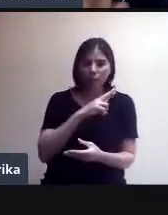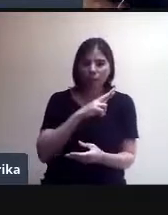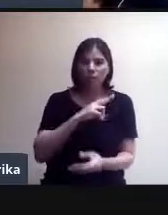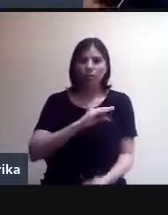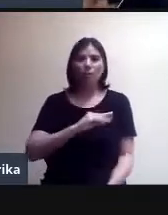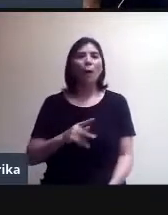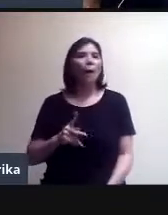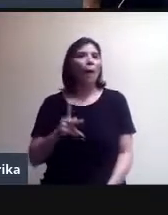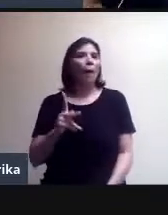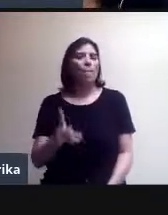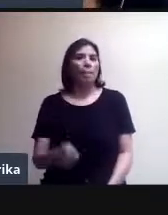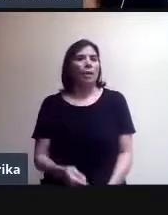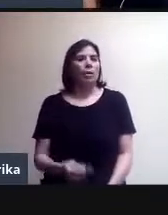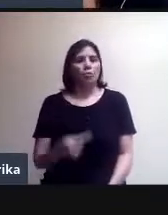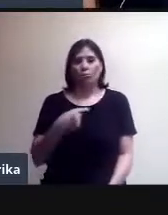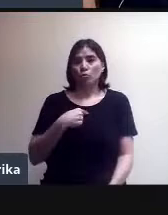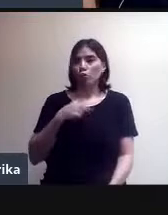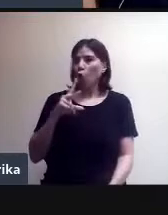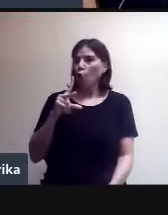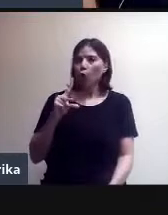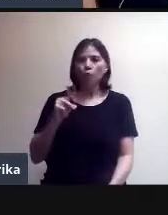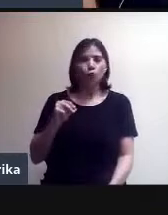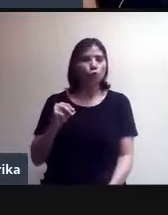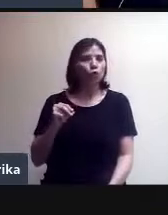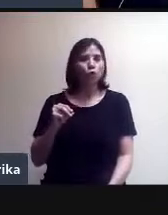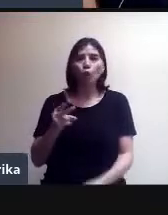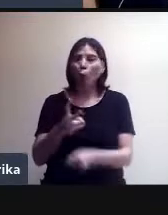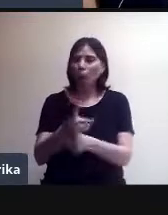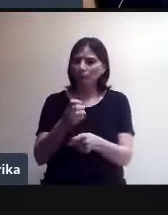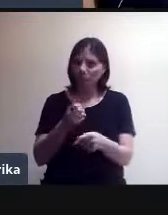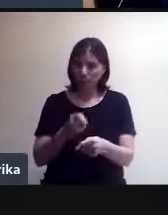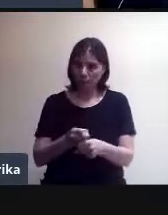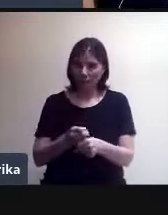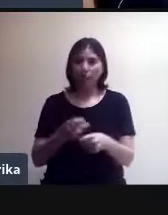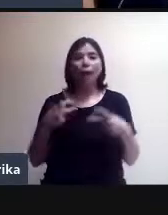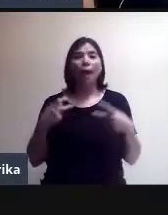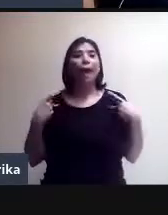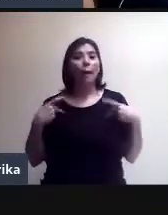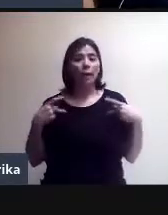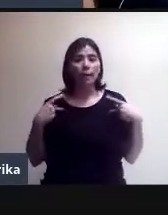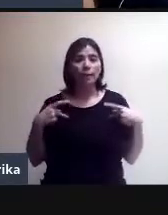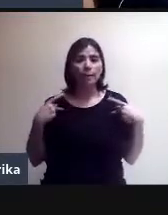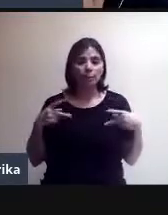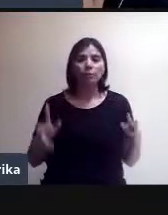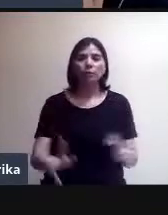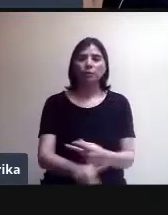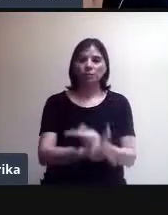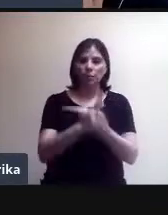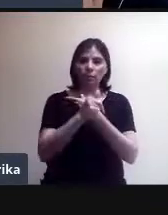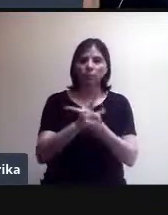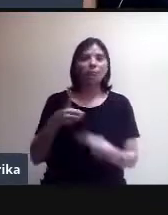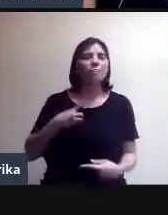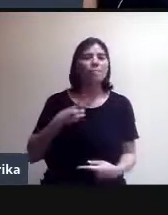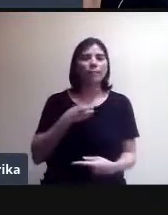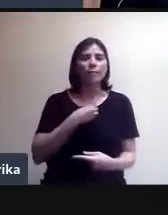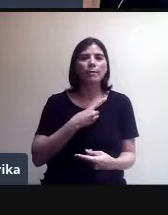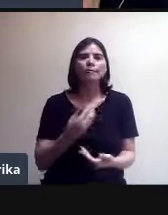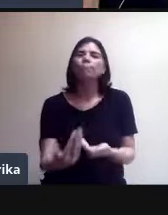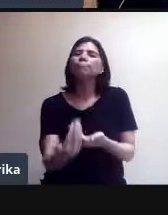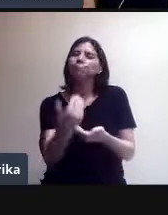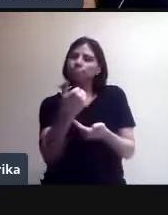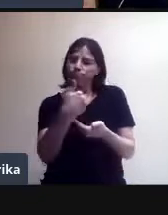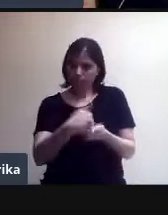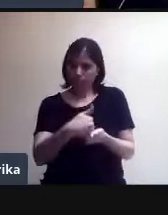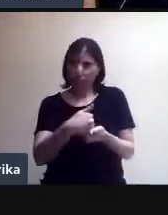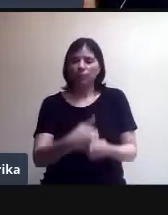entonces las personas que están en la videollamada me tienen que aceptar, especialmente el convocante. Bien, ahora,